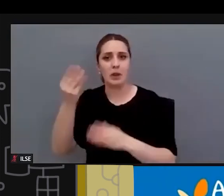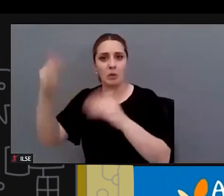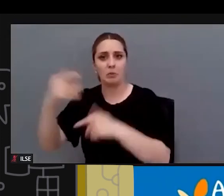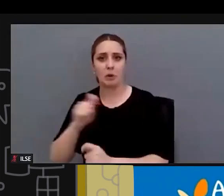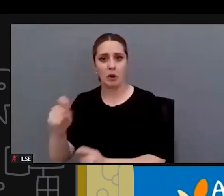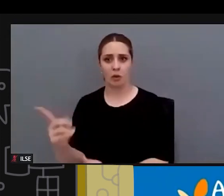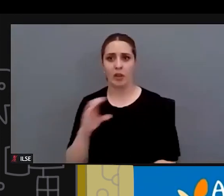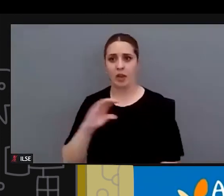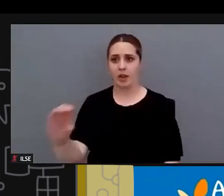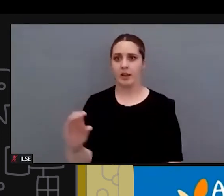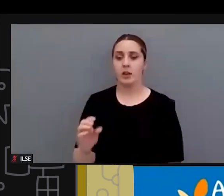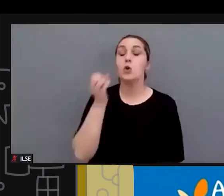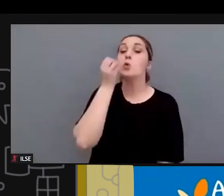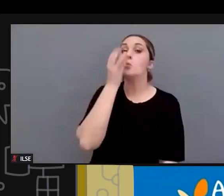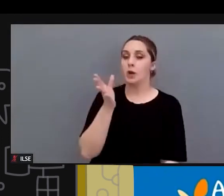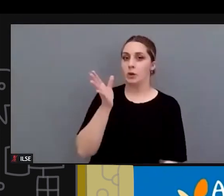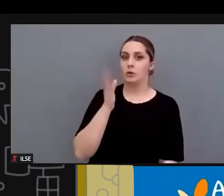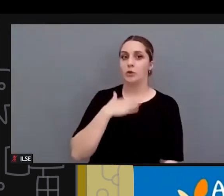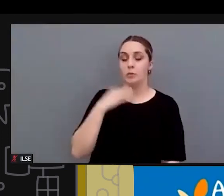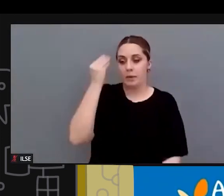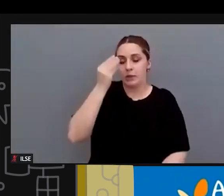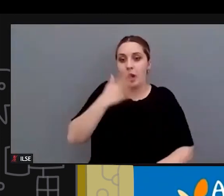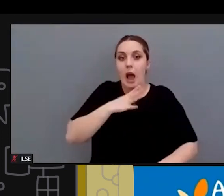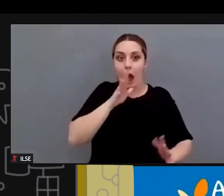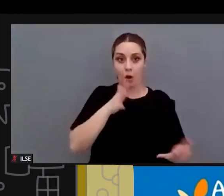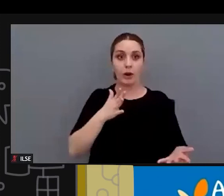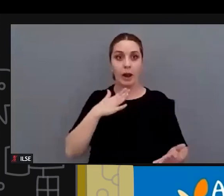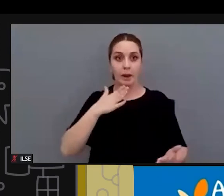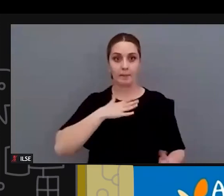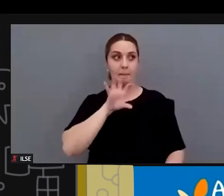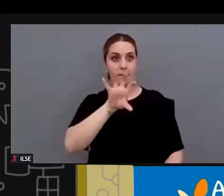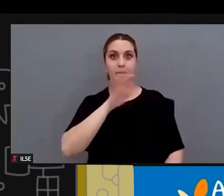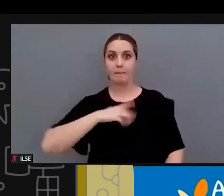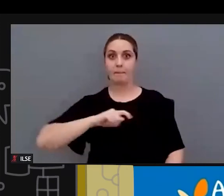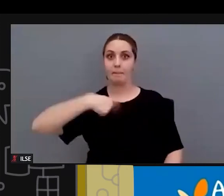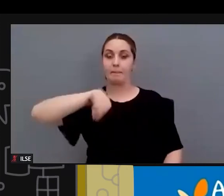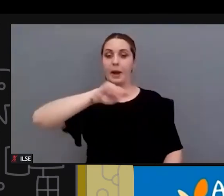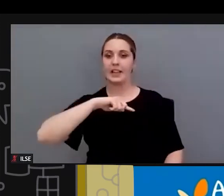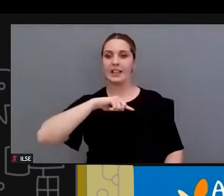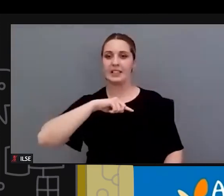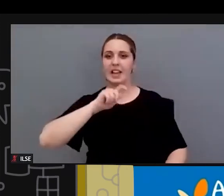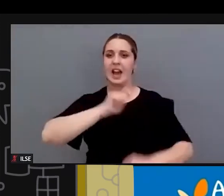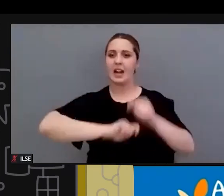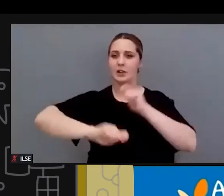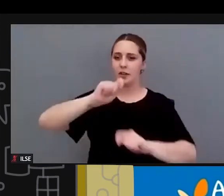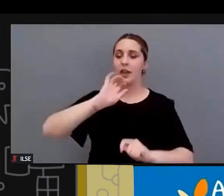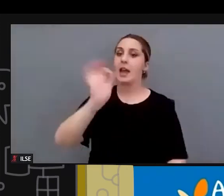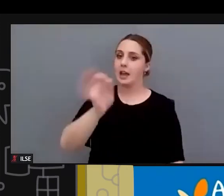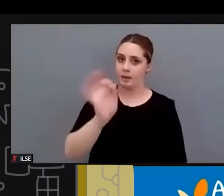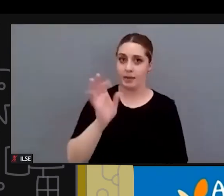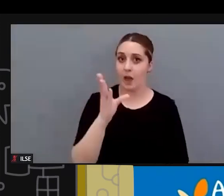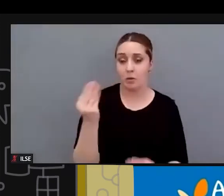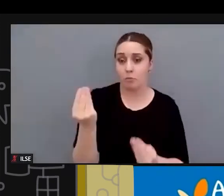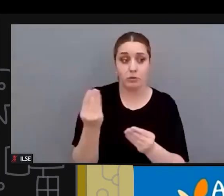Bueno yo creo que ahora mismo en nuestro país se recuerdan las asociaciones es verdad y muchas no tienen